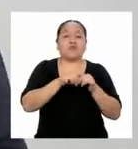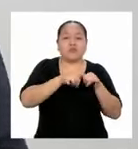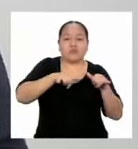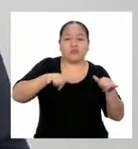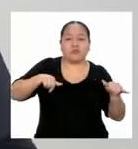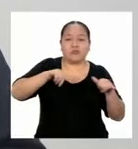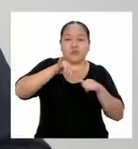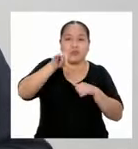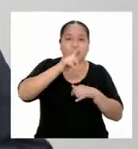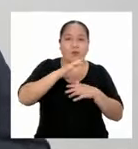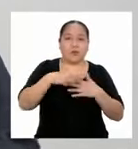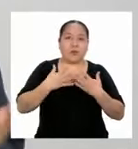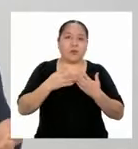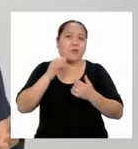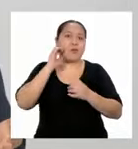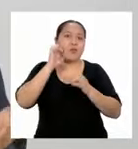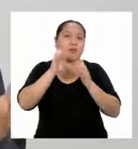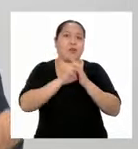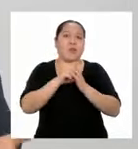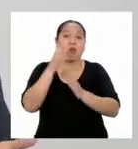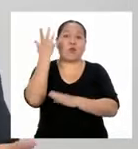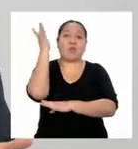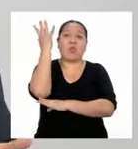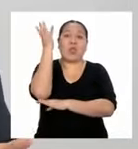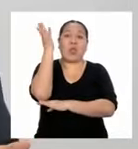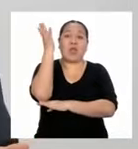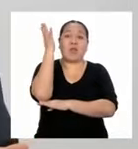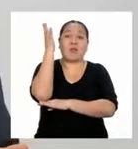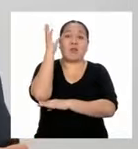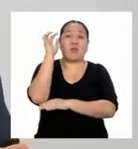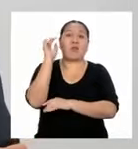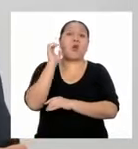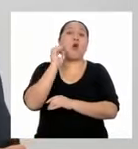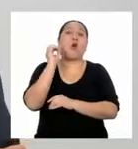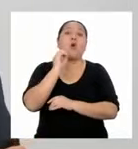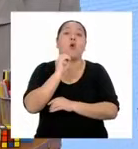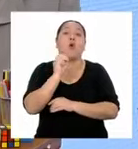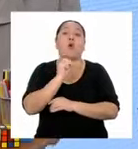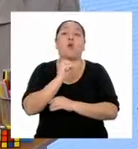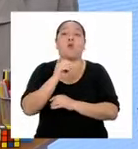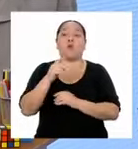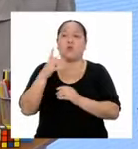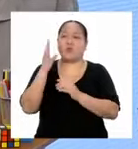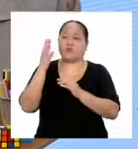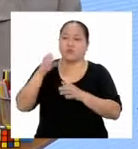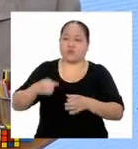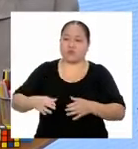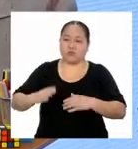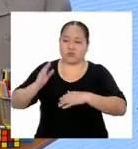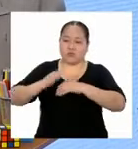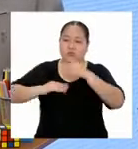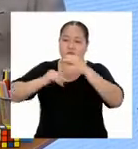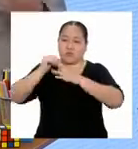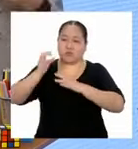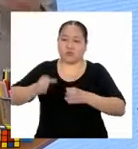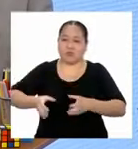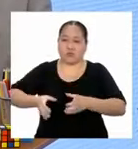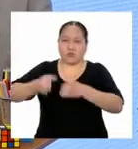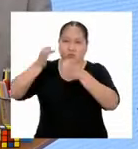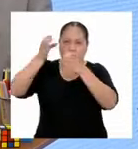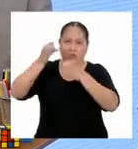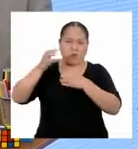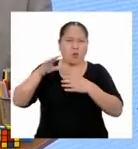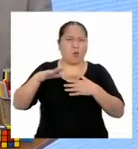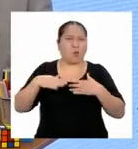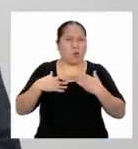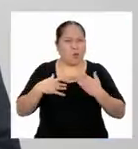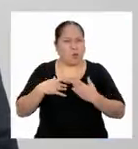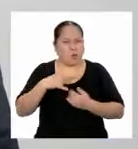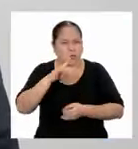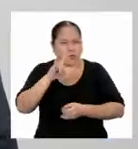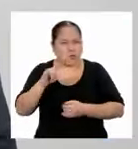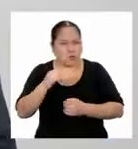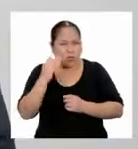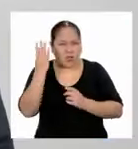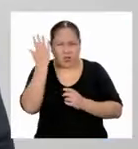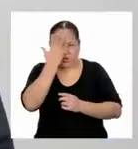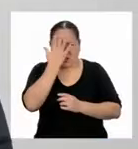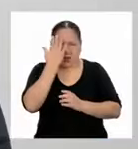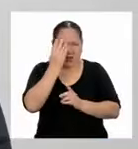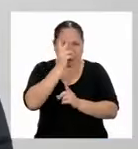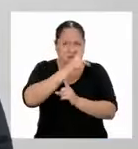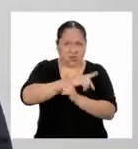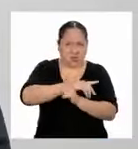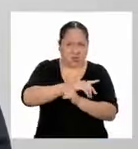cinta métrica, como un gran árbol o un edificio, por ejemplo. ¿Podemos calcular medidas con las sombras? Sí.